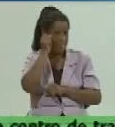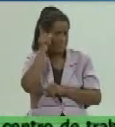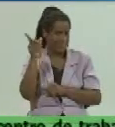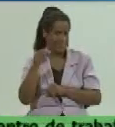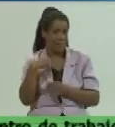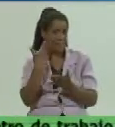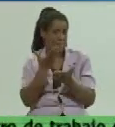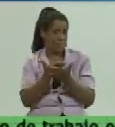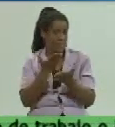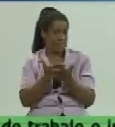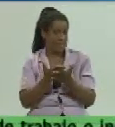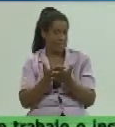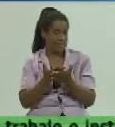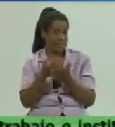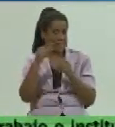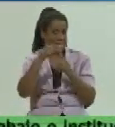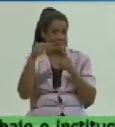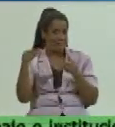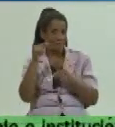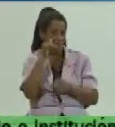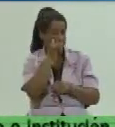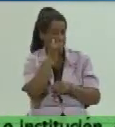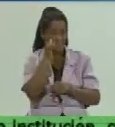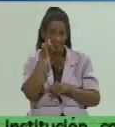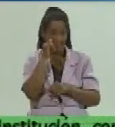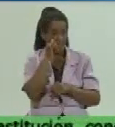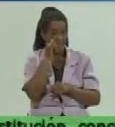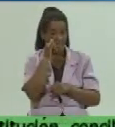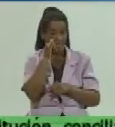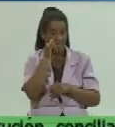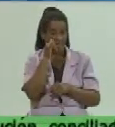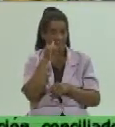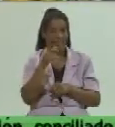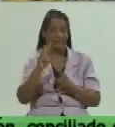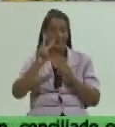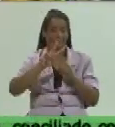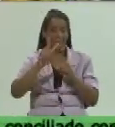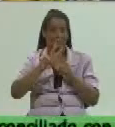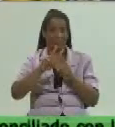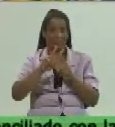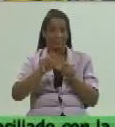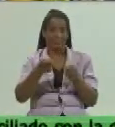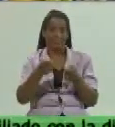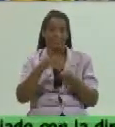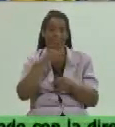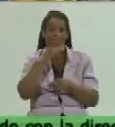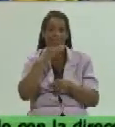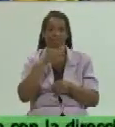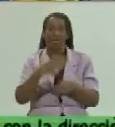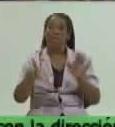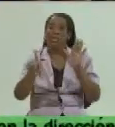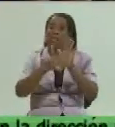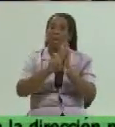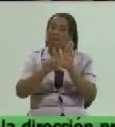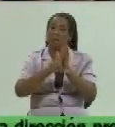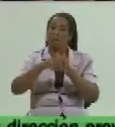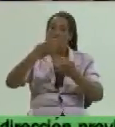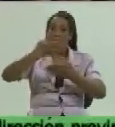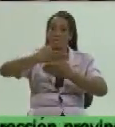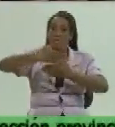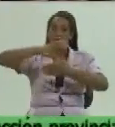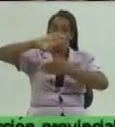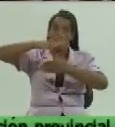acercarnos al tema a través de un reportaje del Canadá Azul La legalización de kioscos para la venta de productos